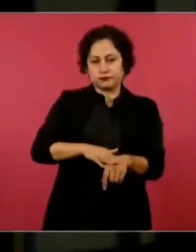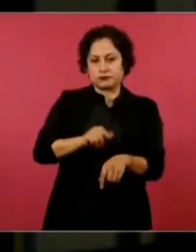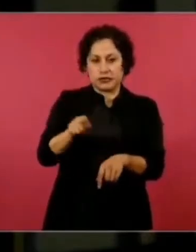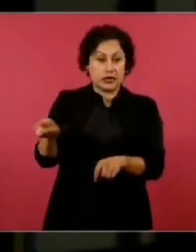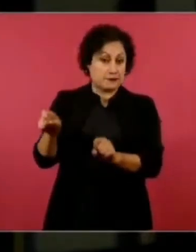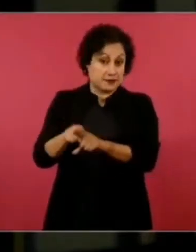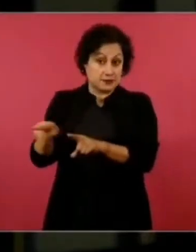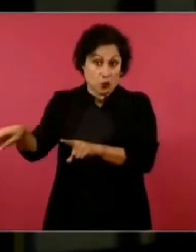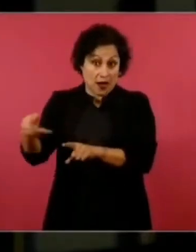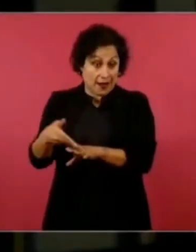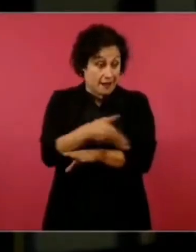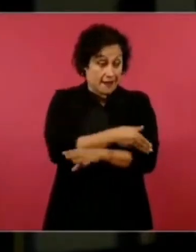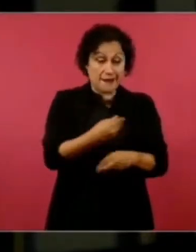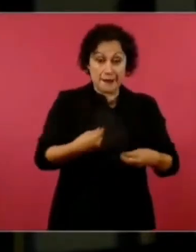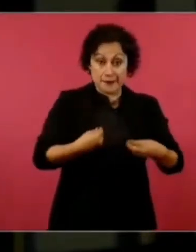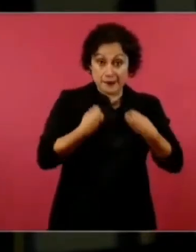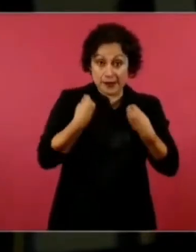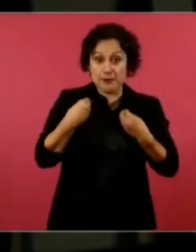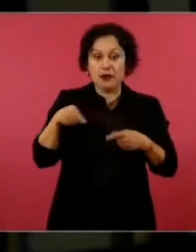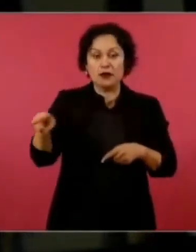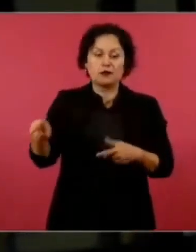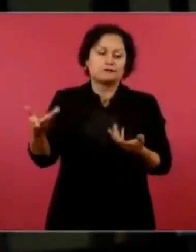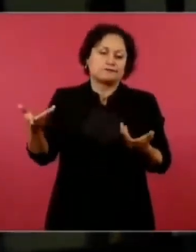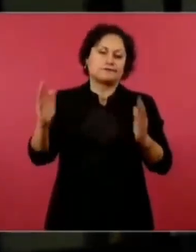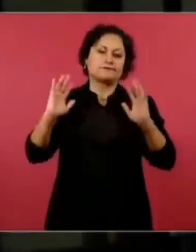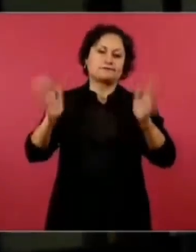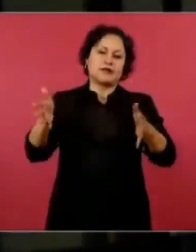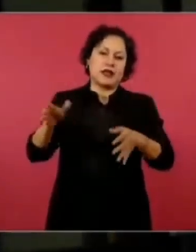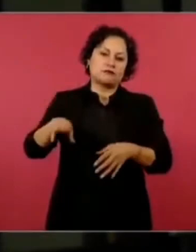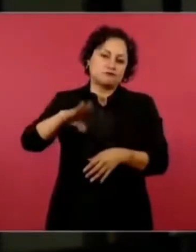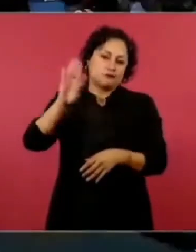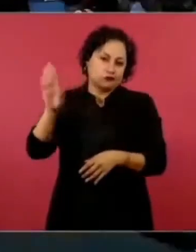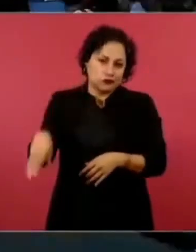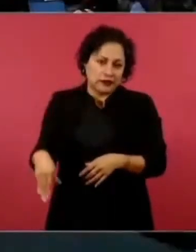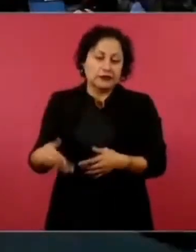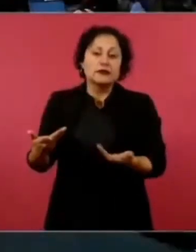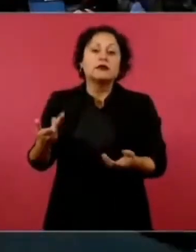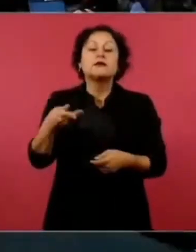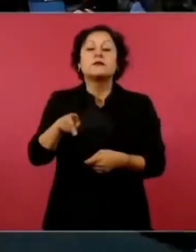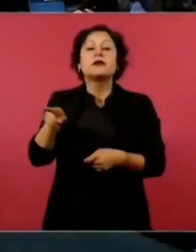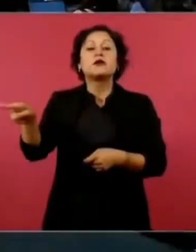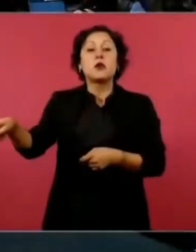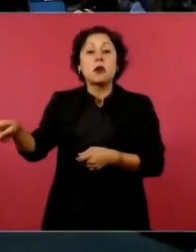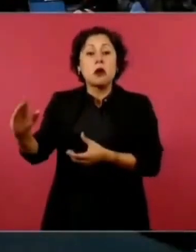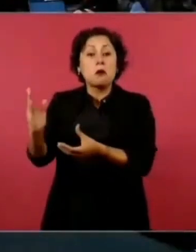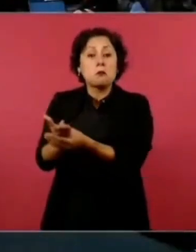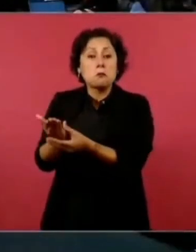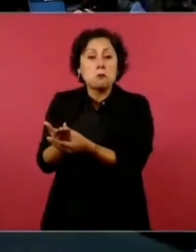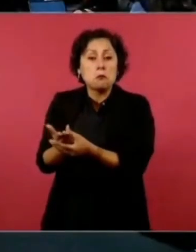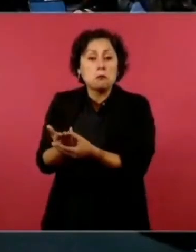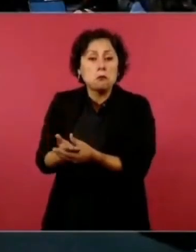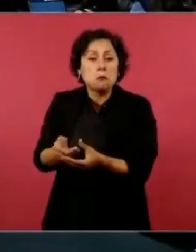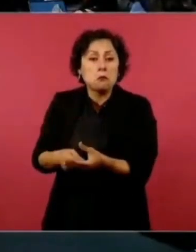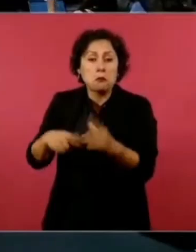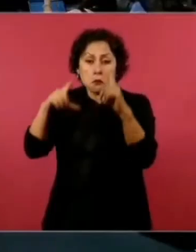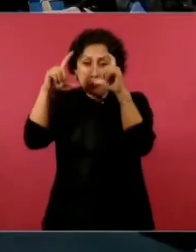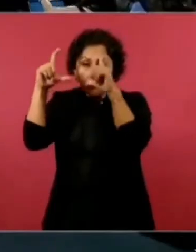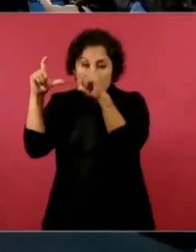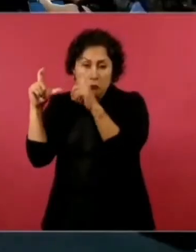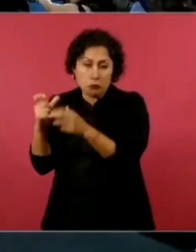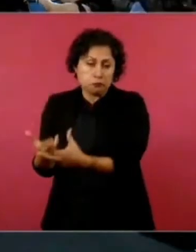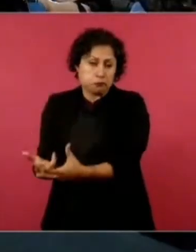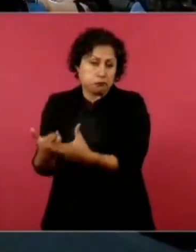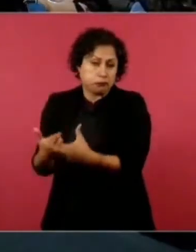bueno, desafortunadamente él ya no vive, pero dejó bastante material. Esta es una de las